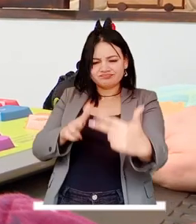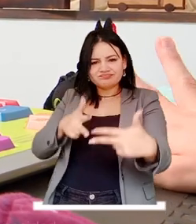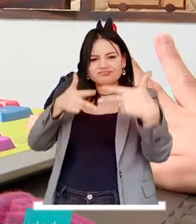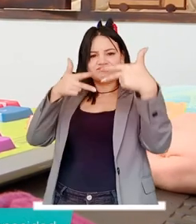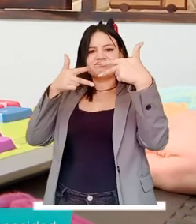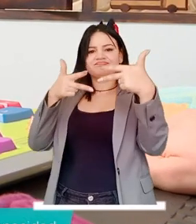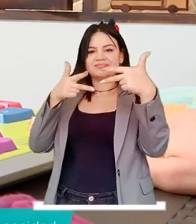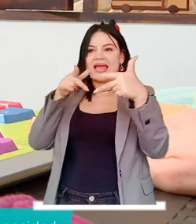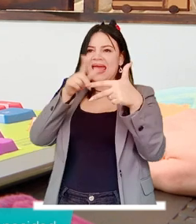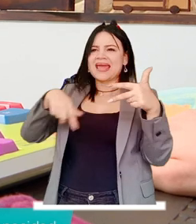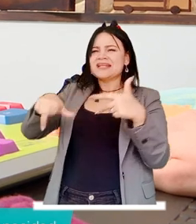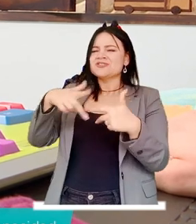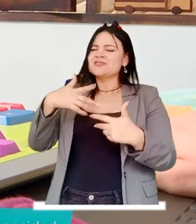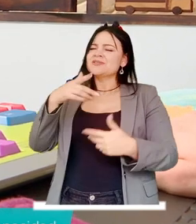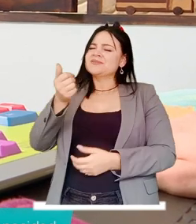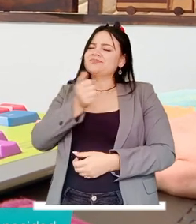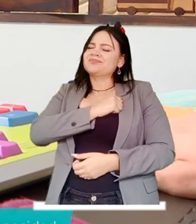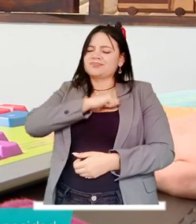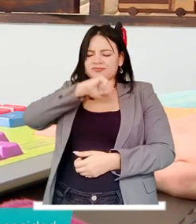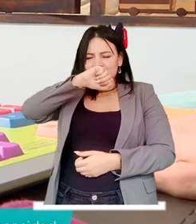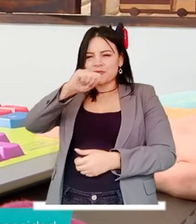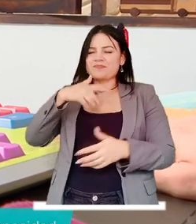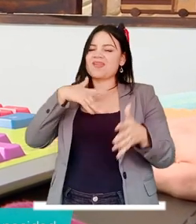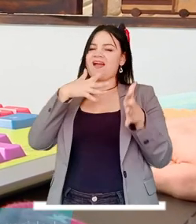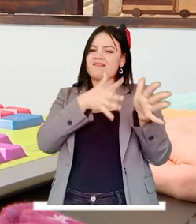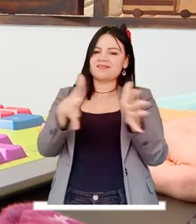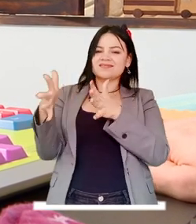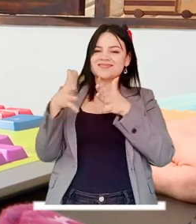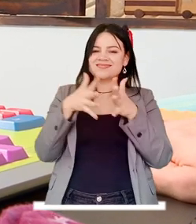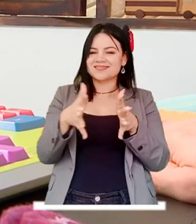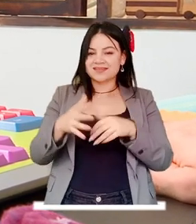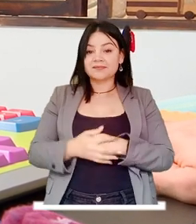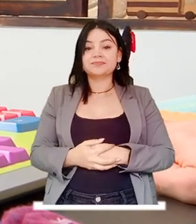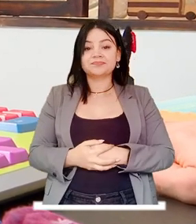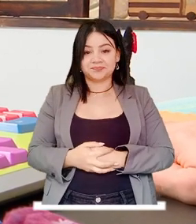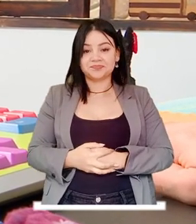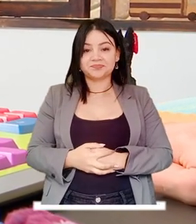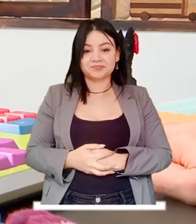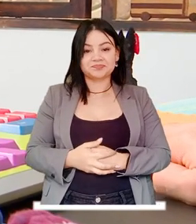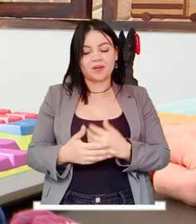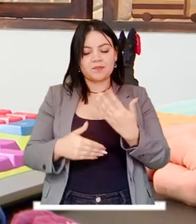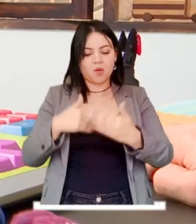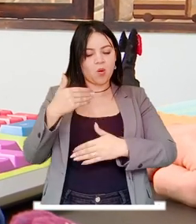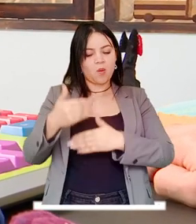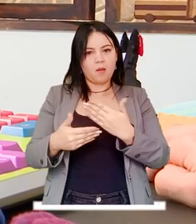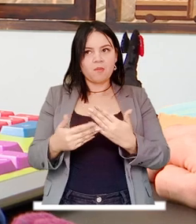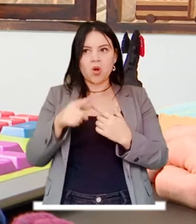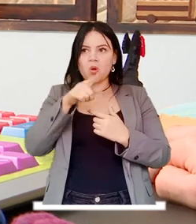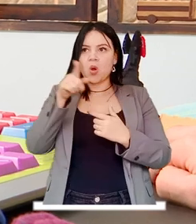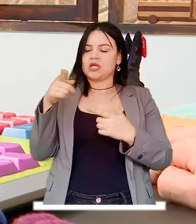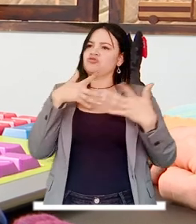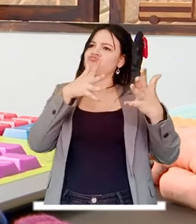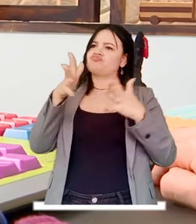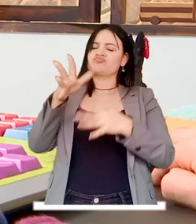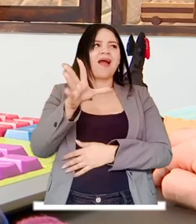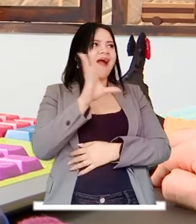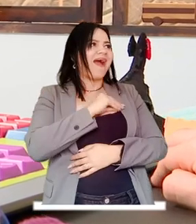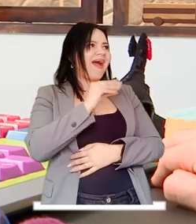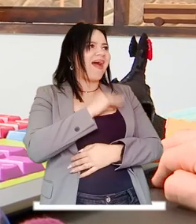ellos, lo disfruto demasiado, enseñar, ver la manera como